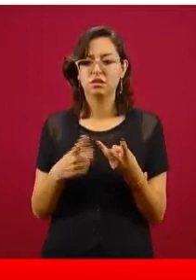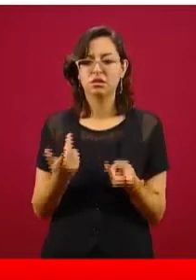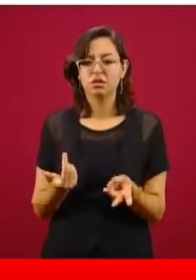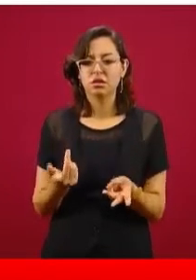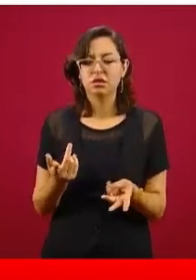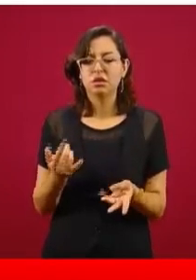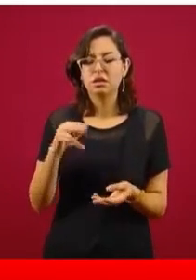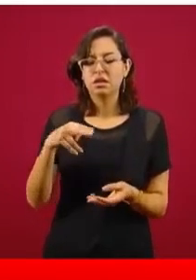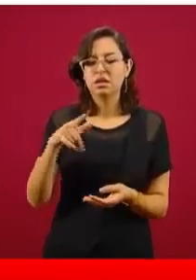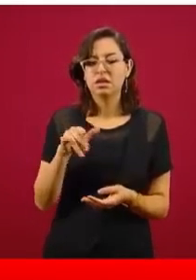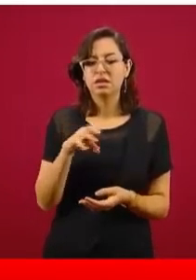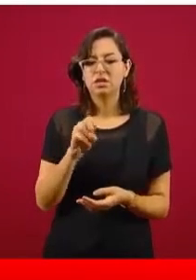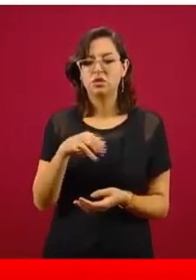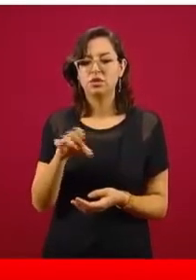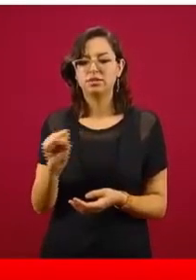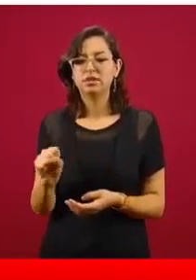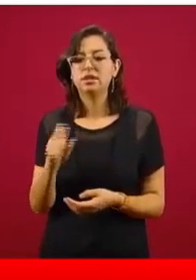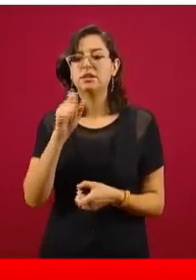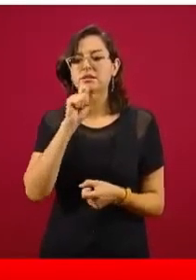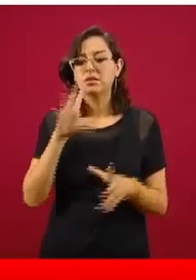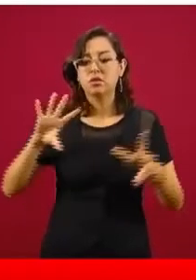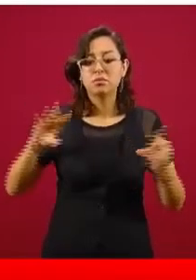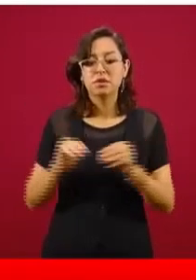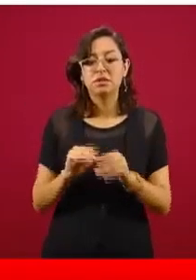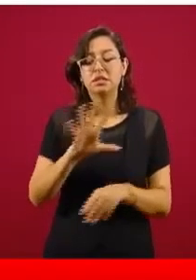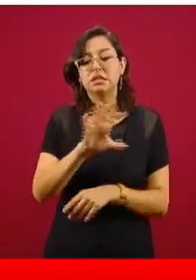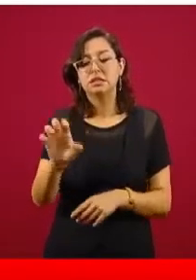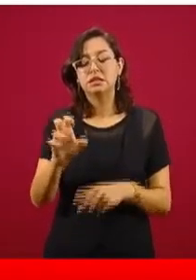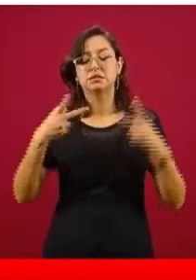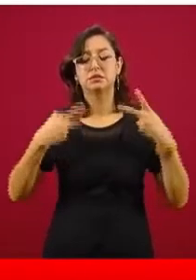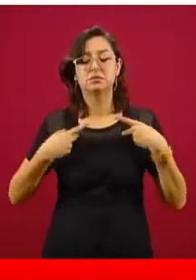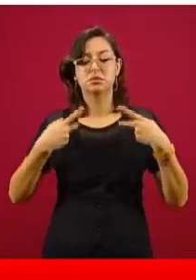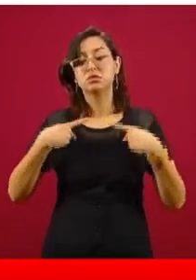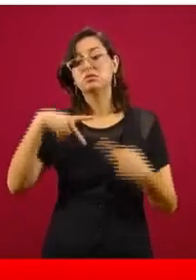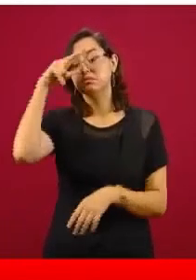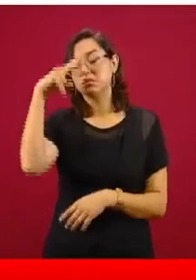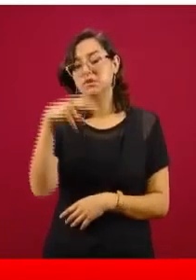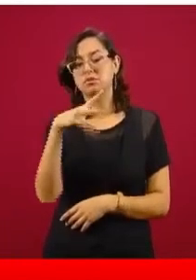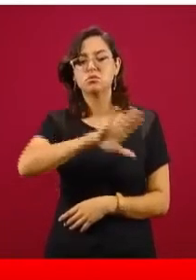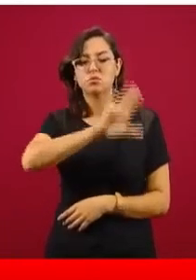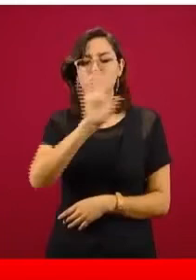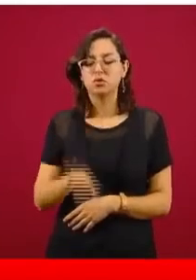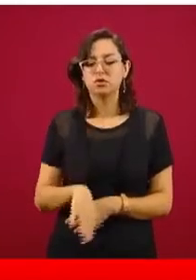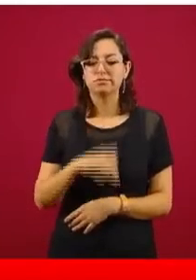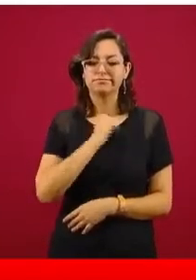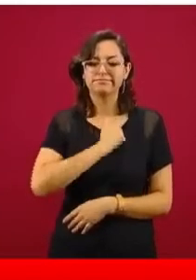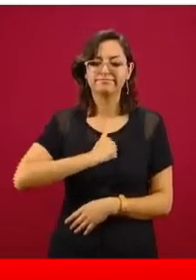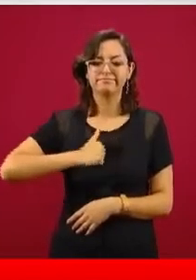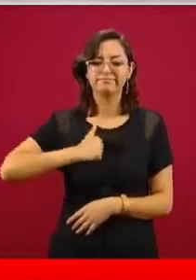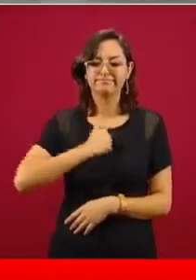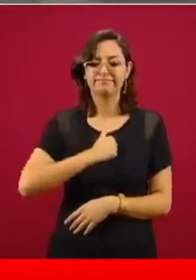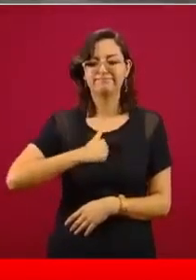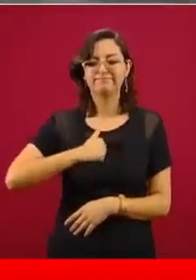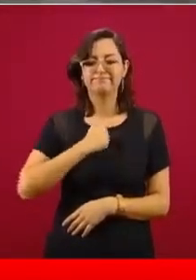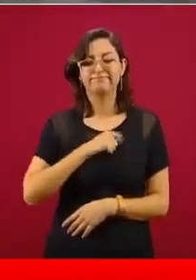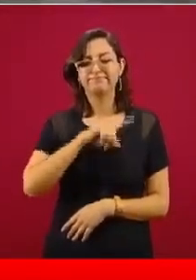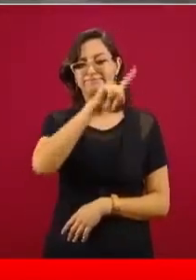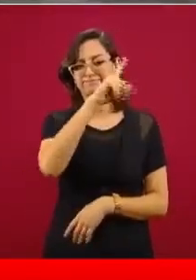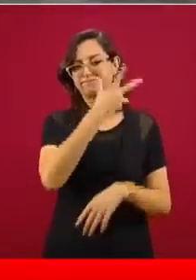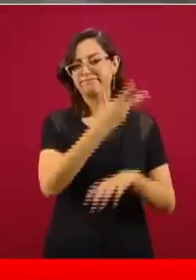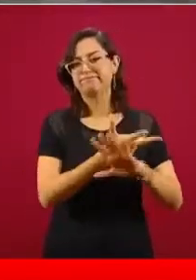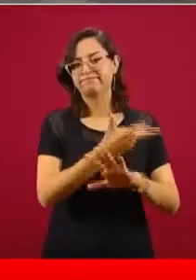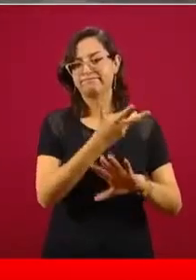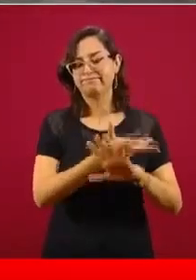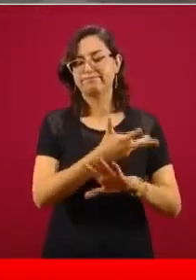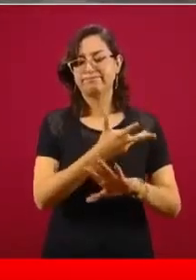566 fallecimientos, que muchos lamentamos, en los estados de la Unión Americana, que